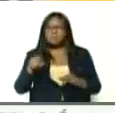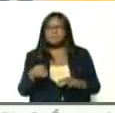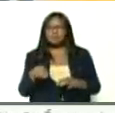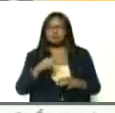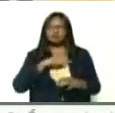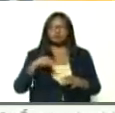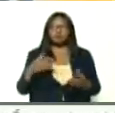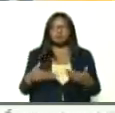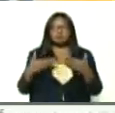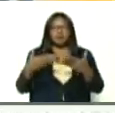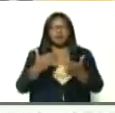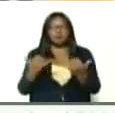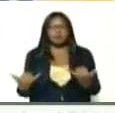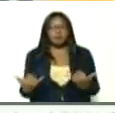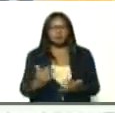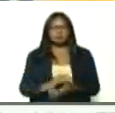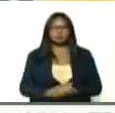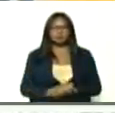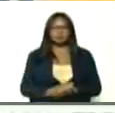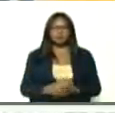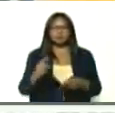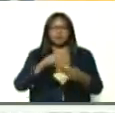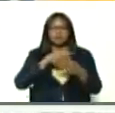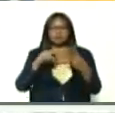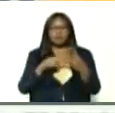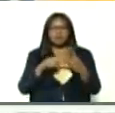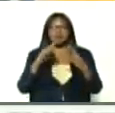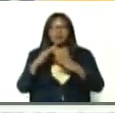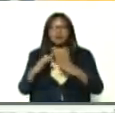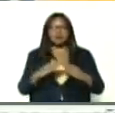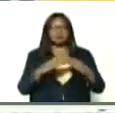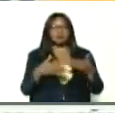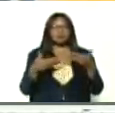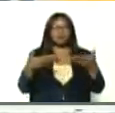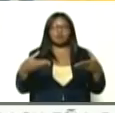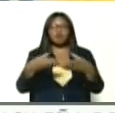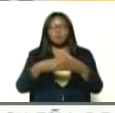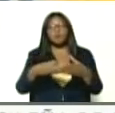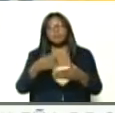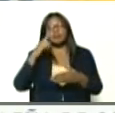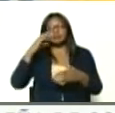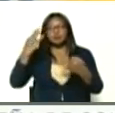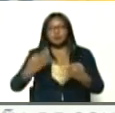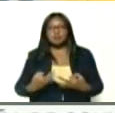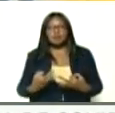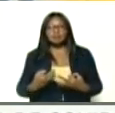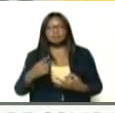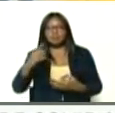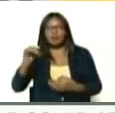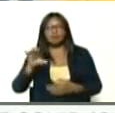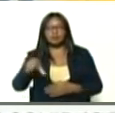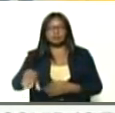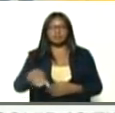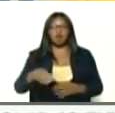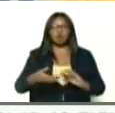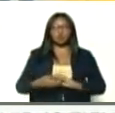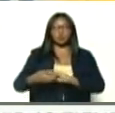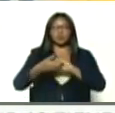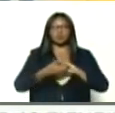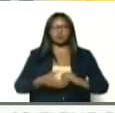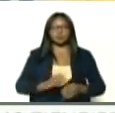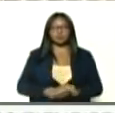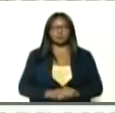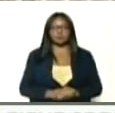también, vamos a entregar, ahora, tres viviendas, a tres funcionarios, de los órganos, de seguridad, del estado, por otra parte,